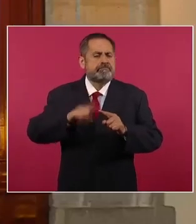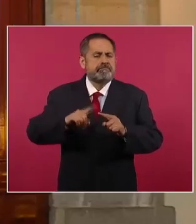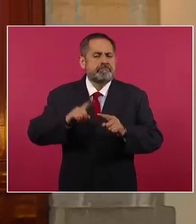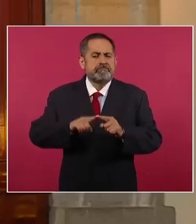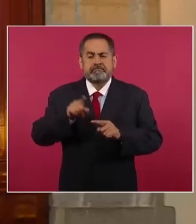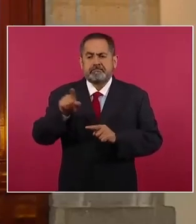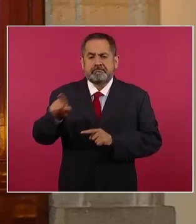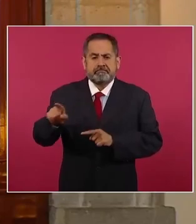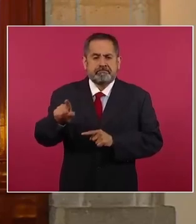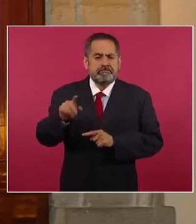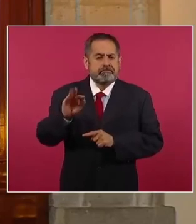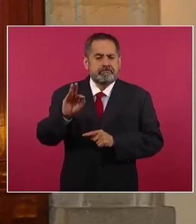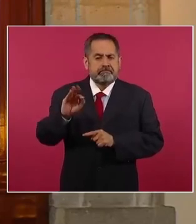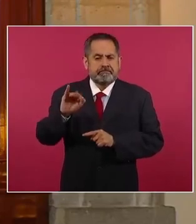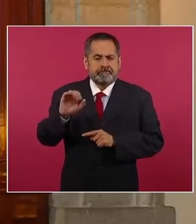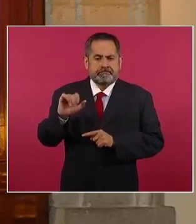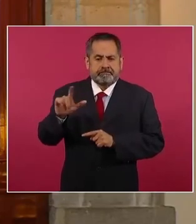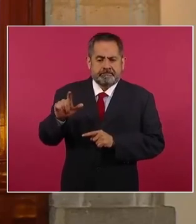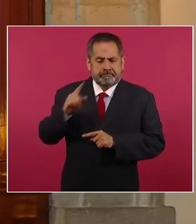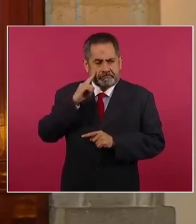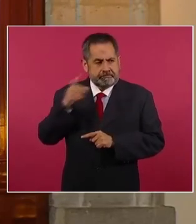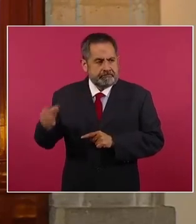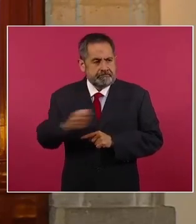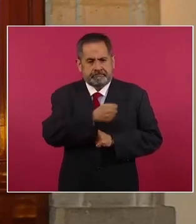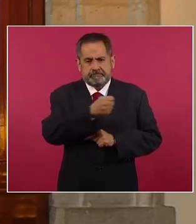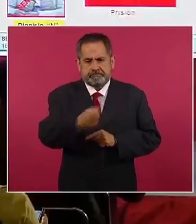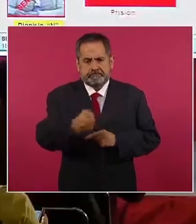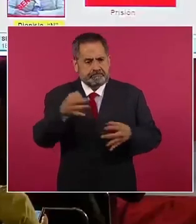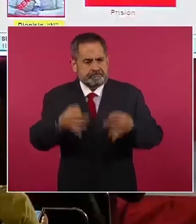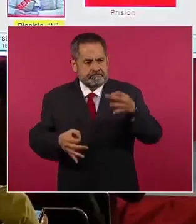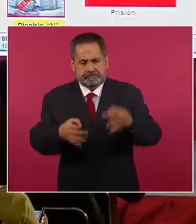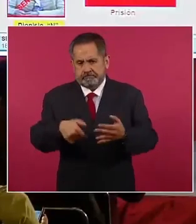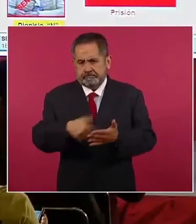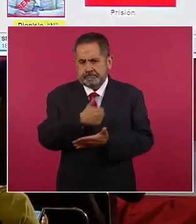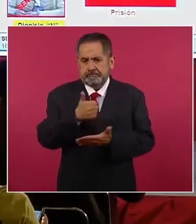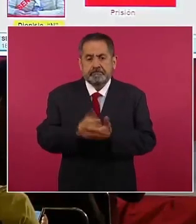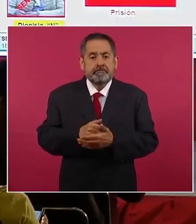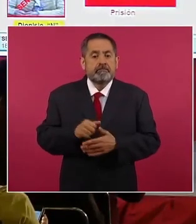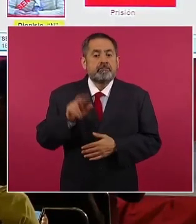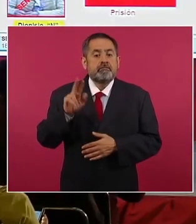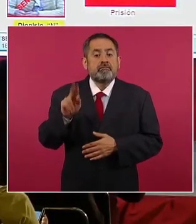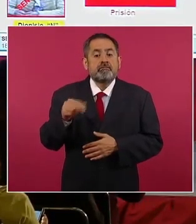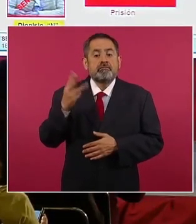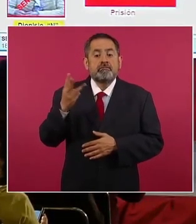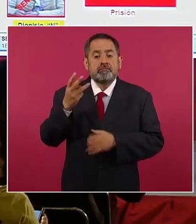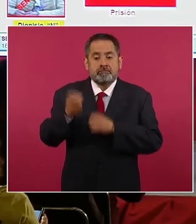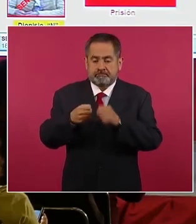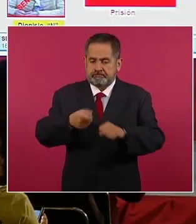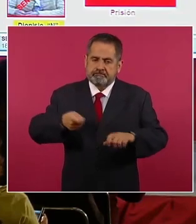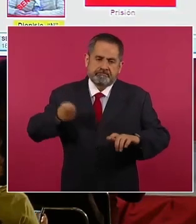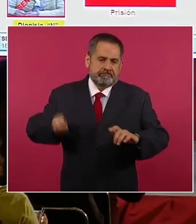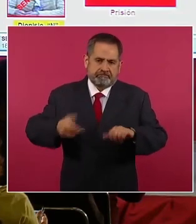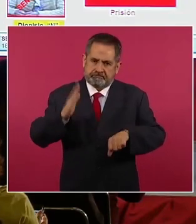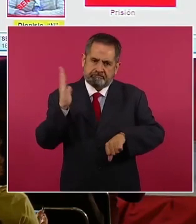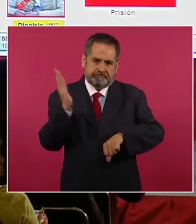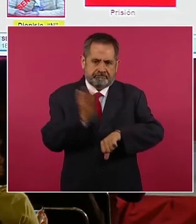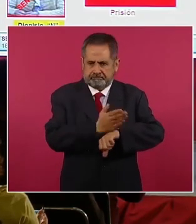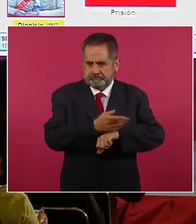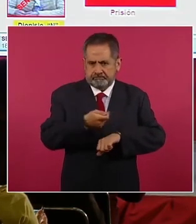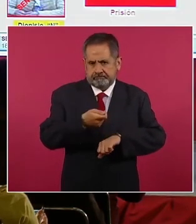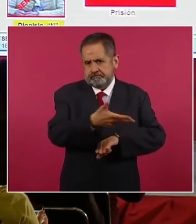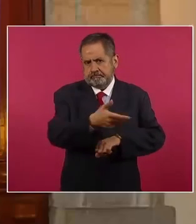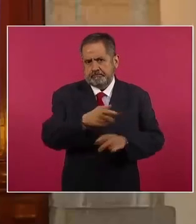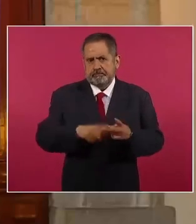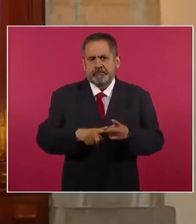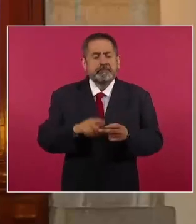de la Fiscalía de la Ciudad de México ante el Tribunal de la Ciudad por 83 años en contra de Óscar N por los delitos